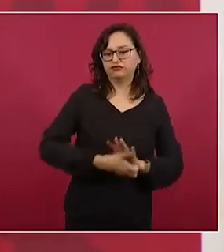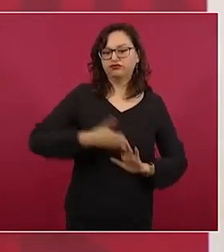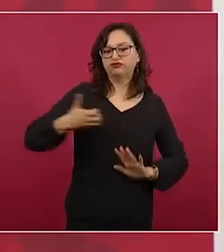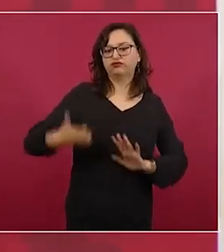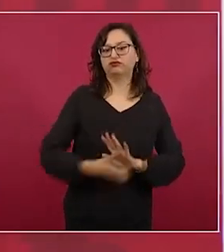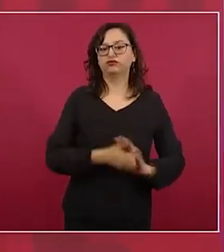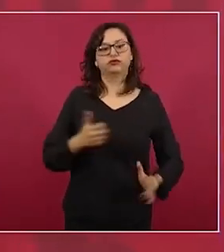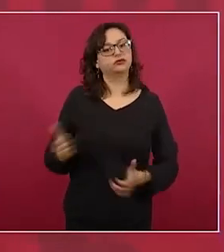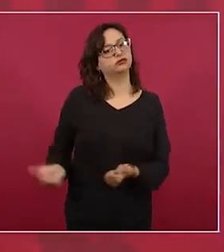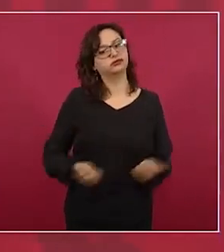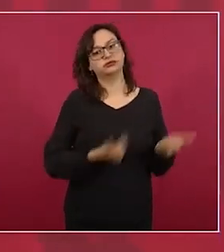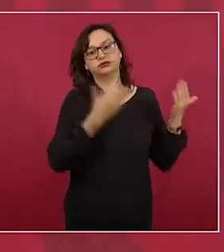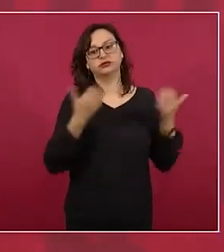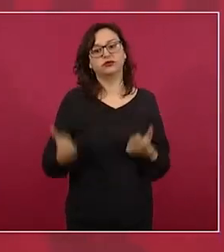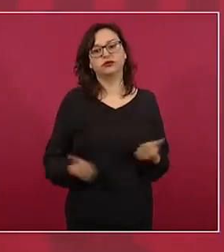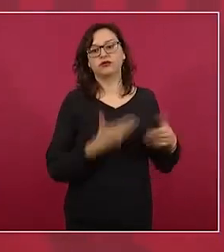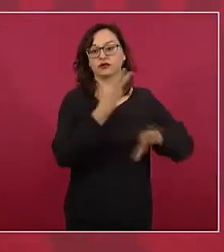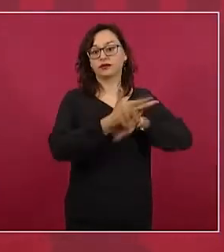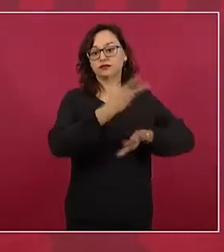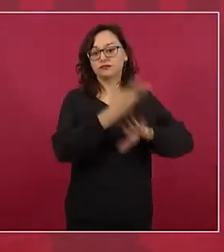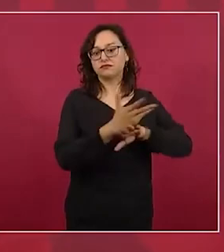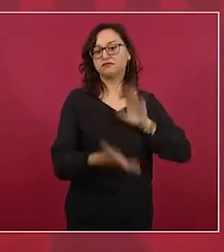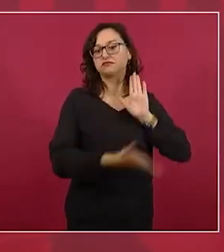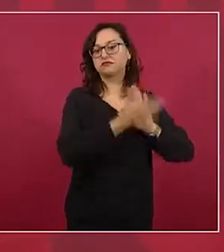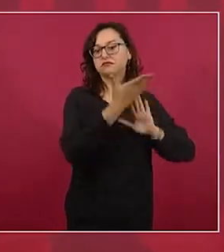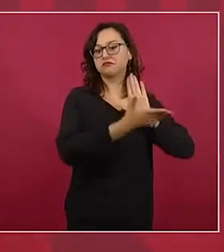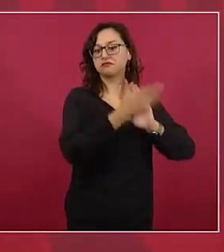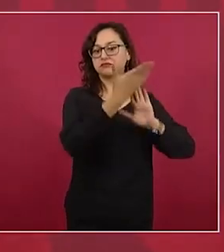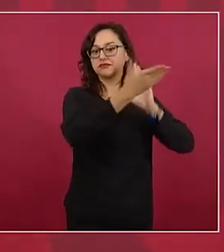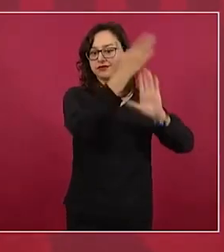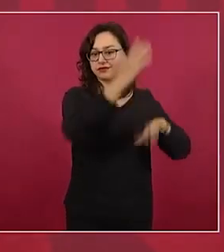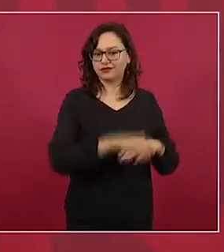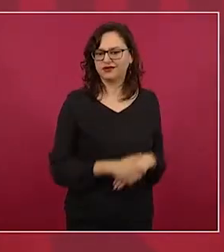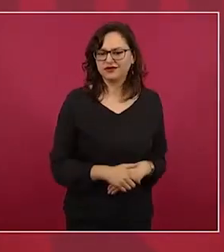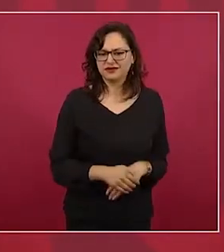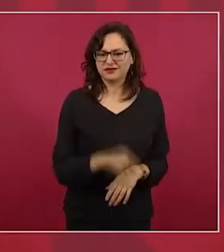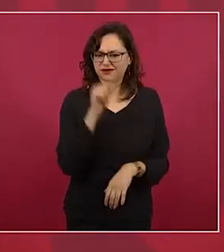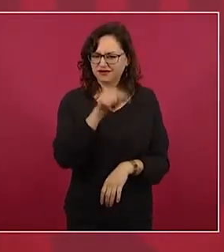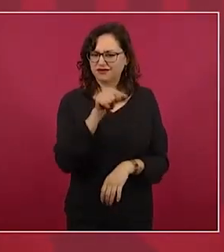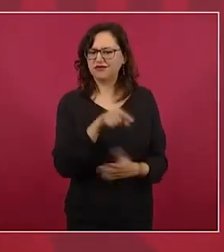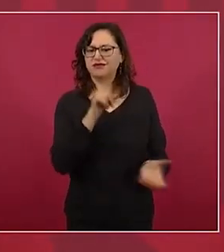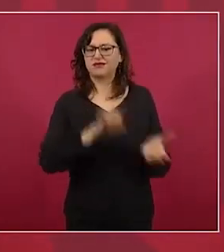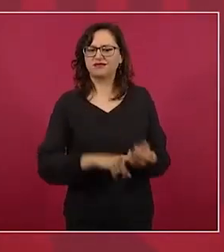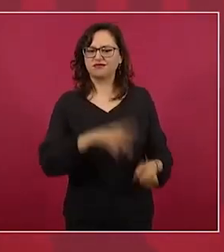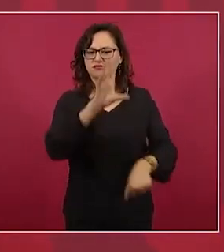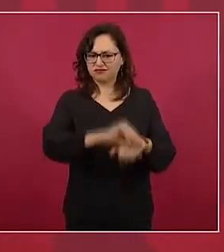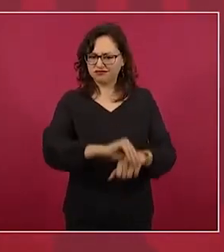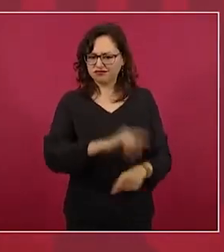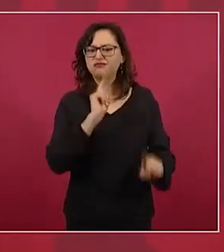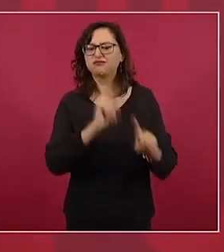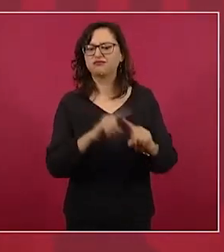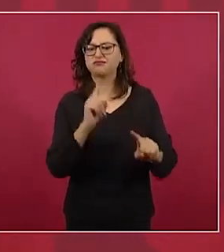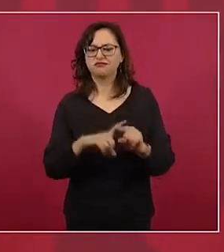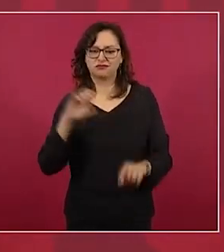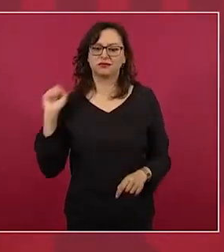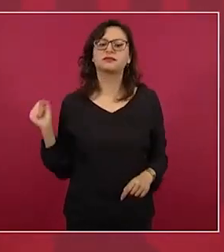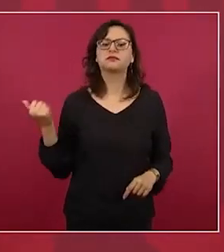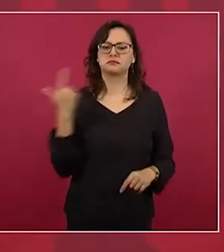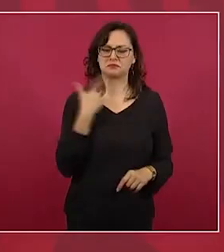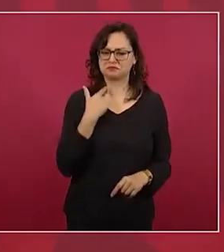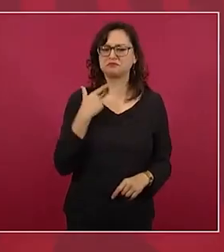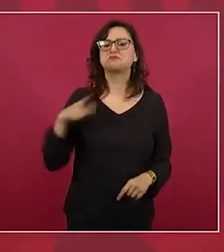Unidos y recibió permisos de los gobiernos neoliberales